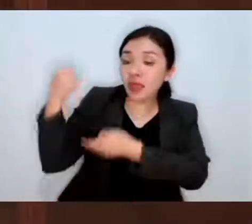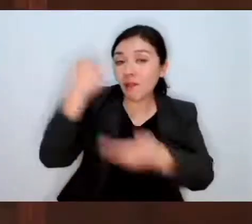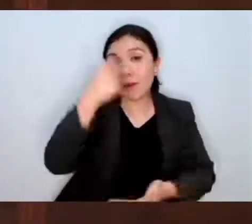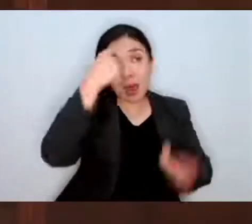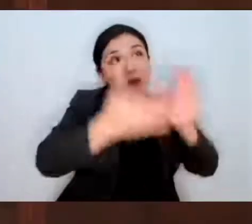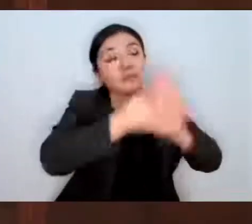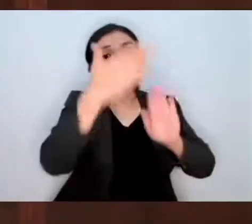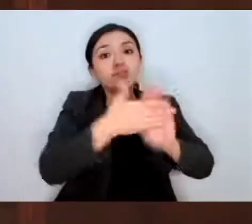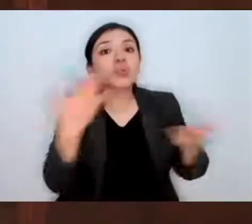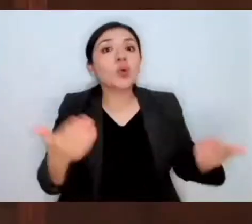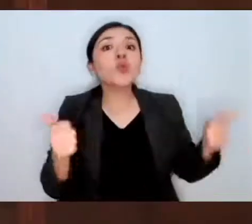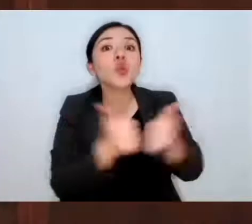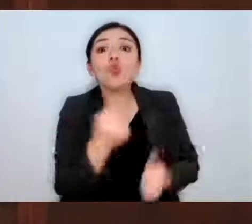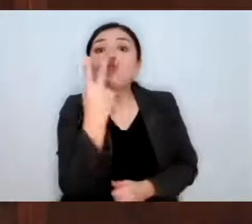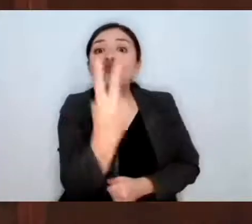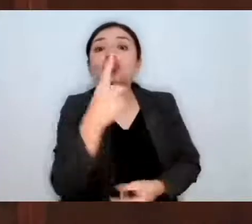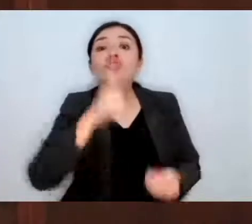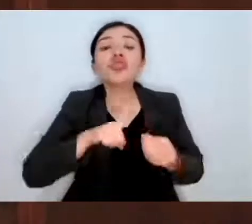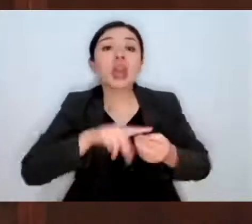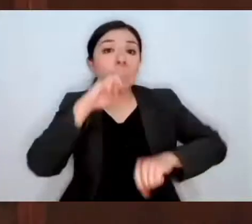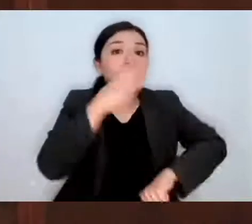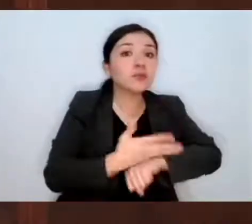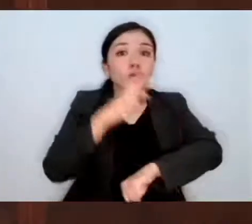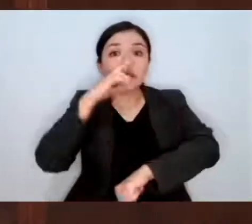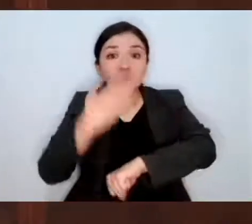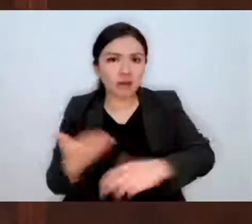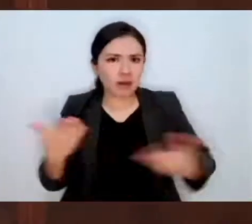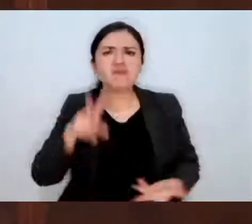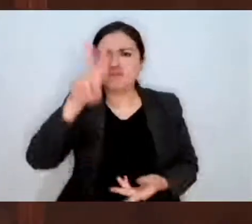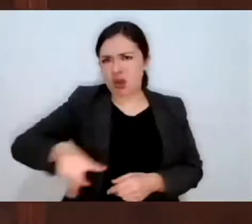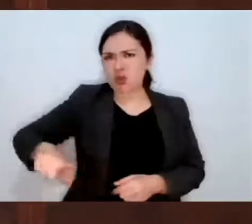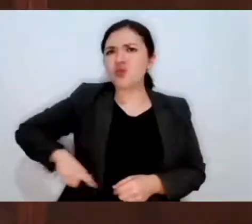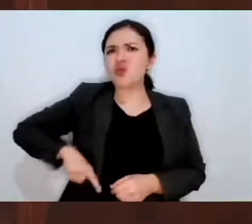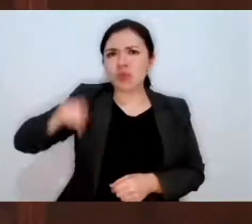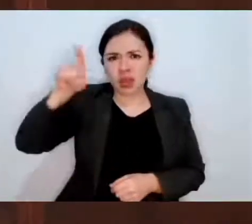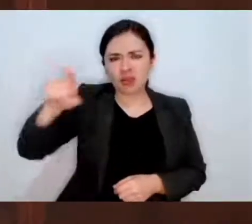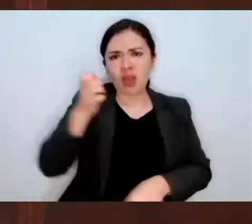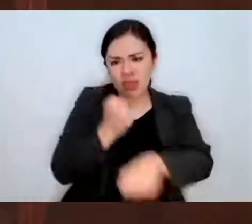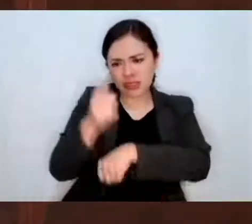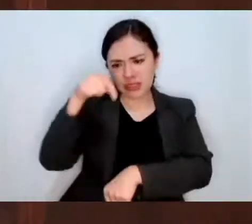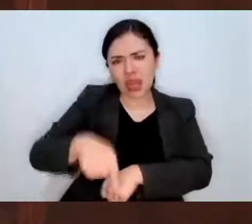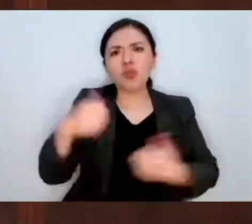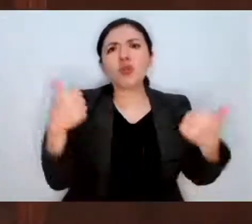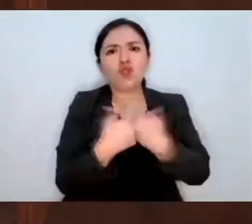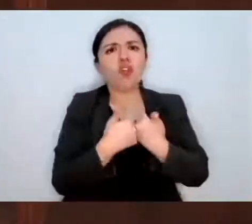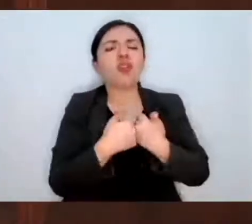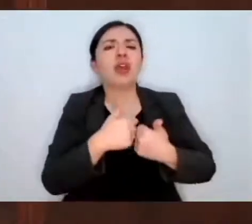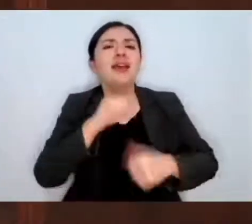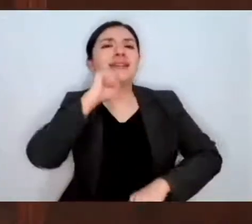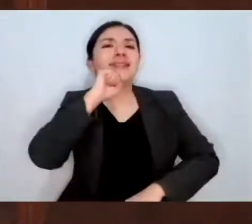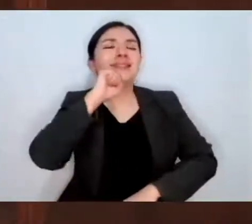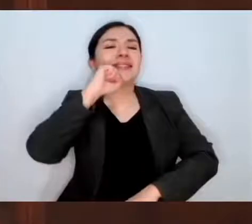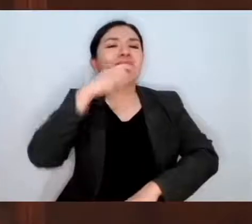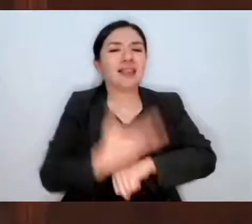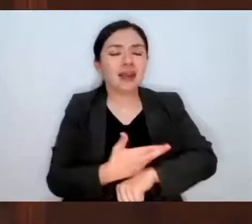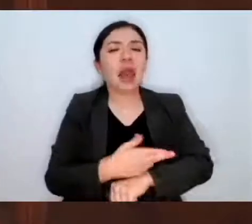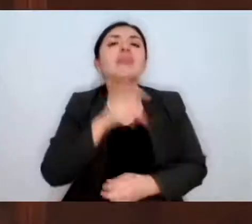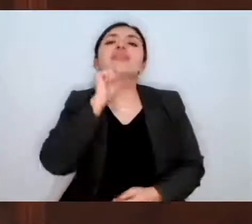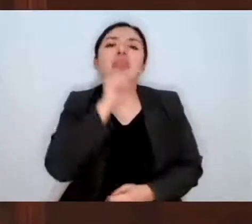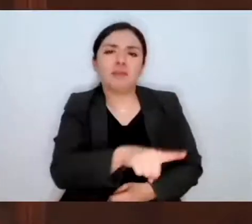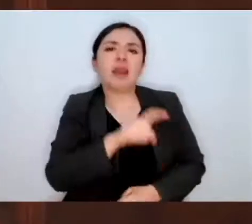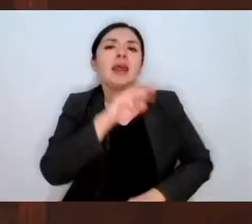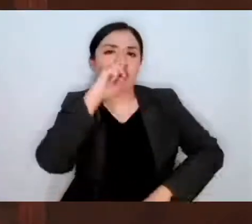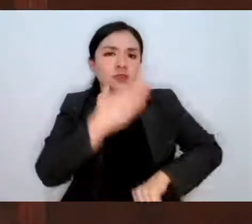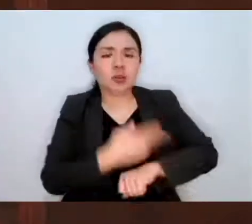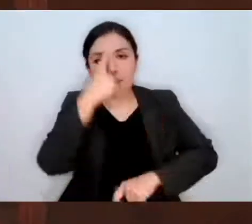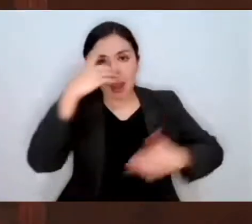de las dos responsabilidades. Por supuesto que el gobierno del Estado a través de la Secretaría es responsable de la